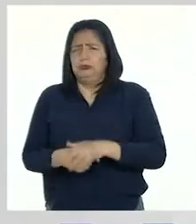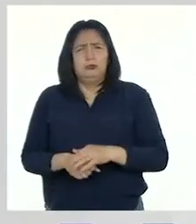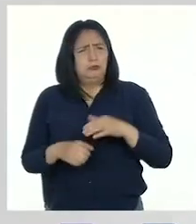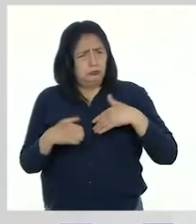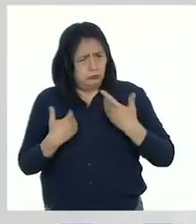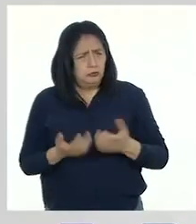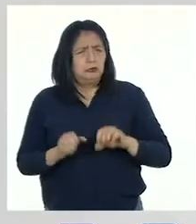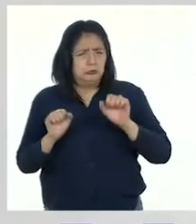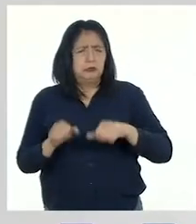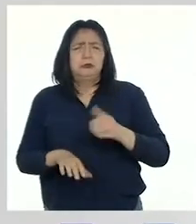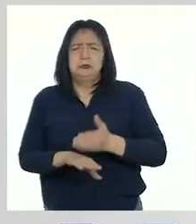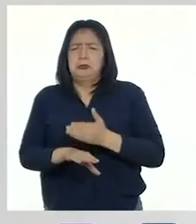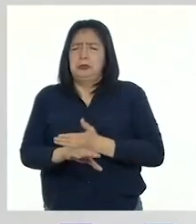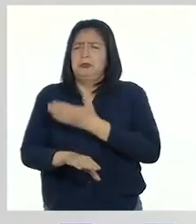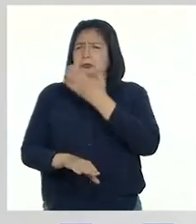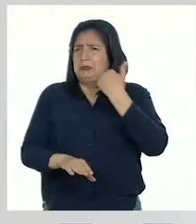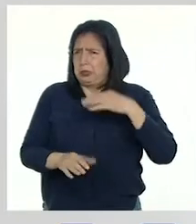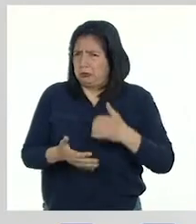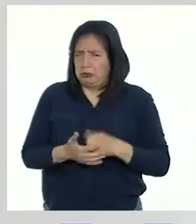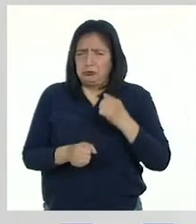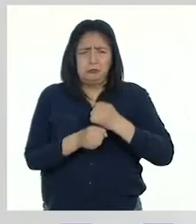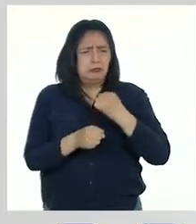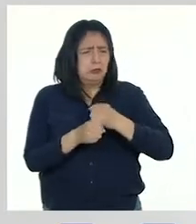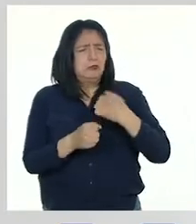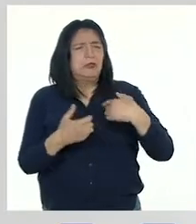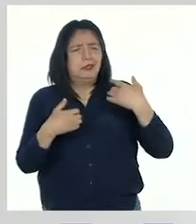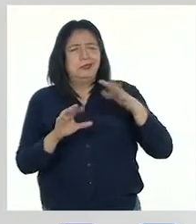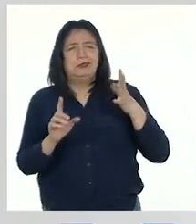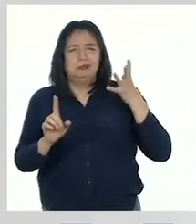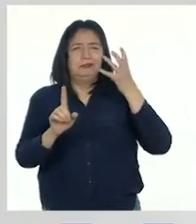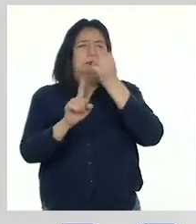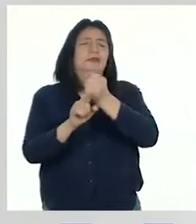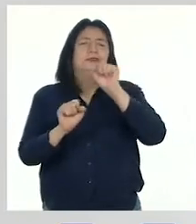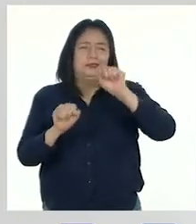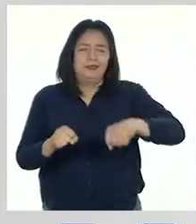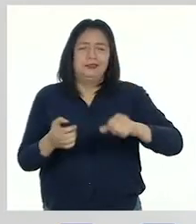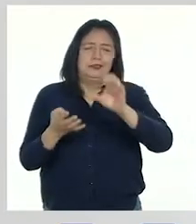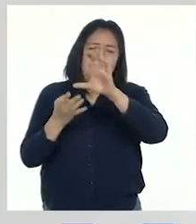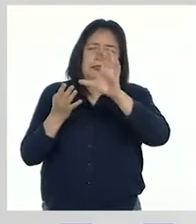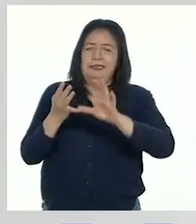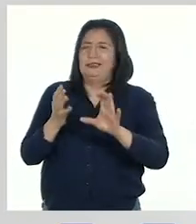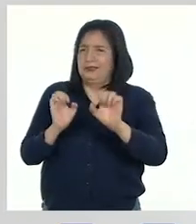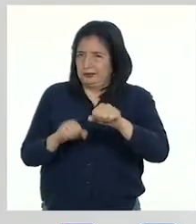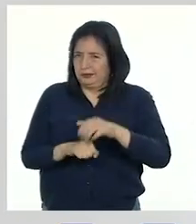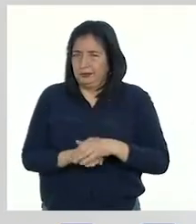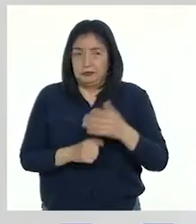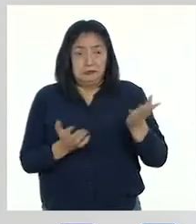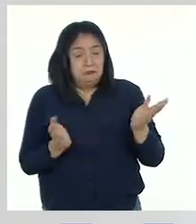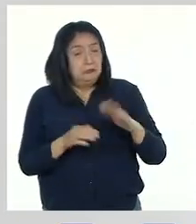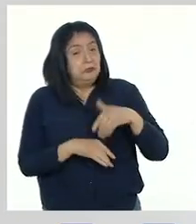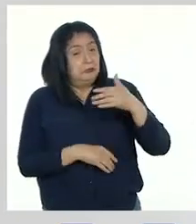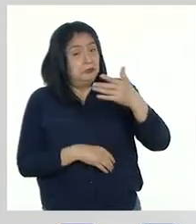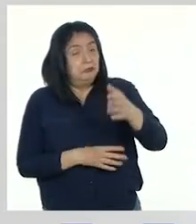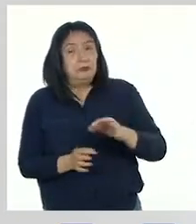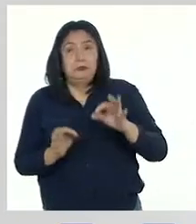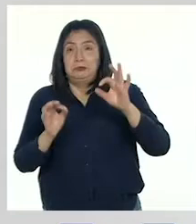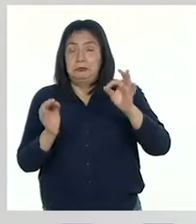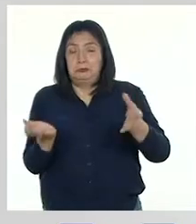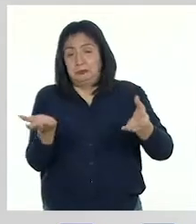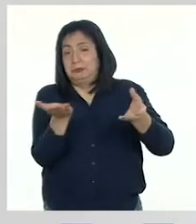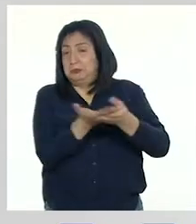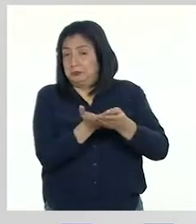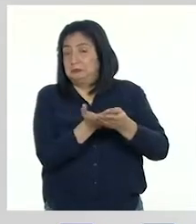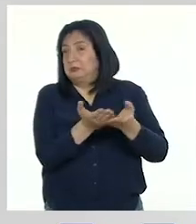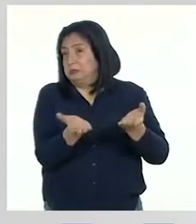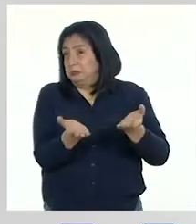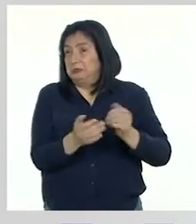pueden seguir mejorando sus productos hasta que cumplan con las características esperadas. Luego, pueden ponerlos en sus